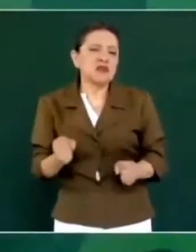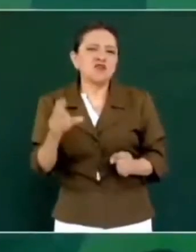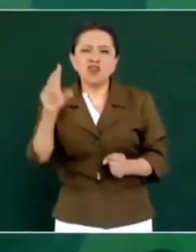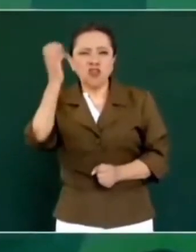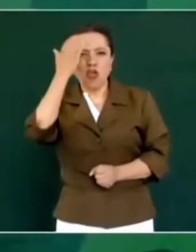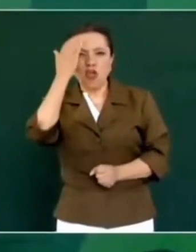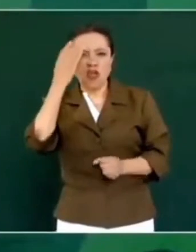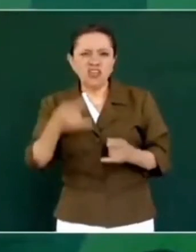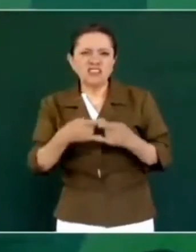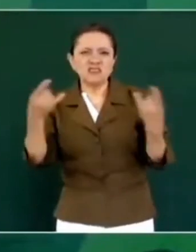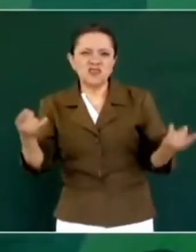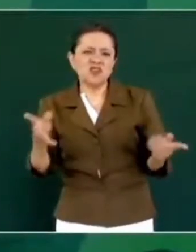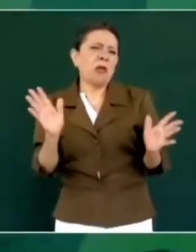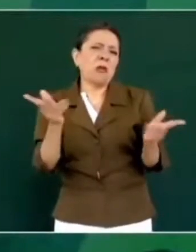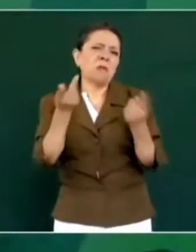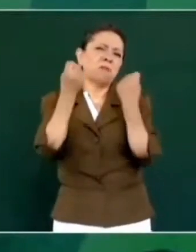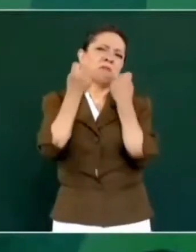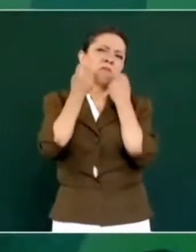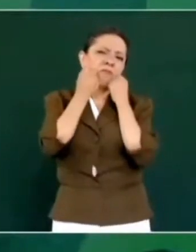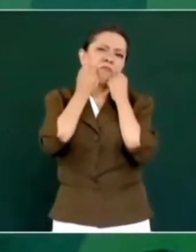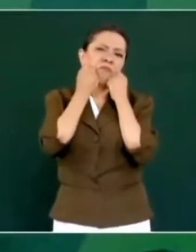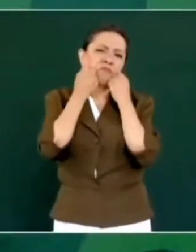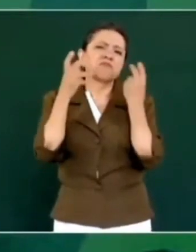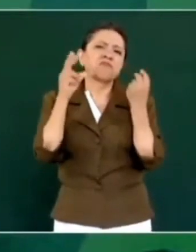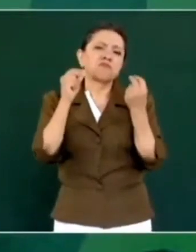O no la internalizaba.